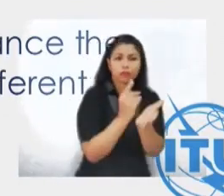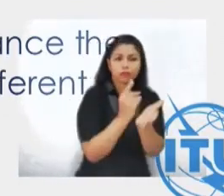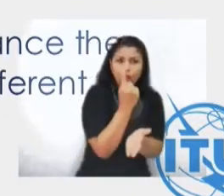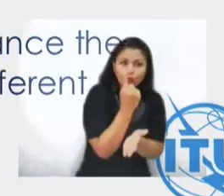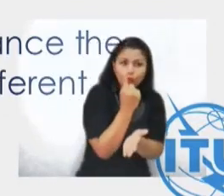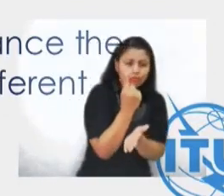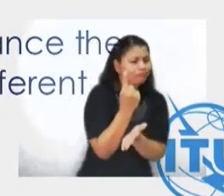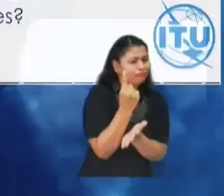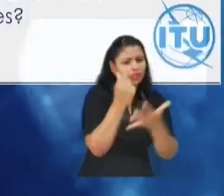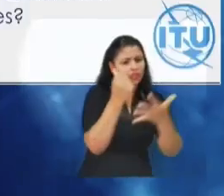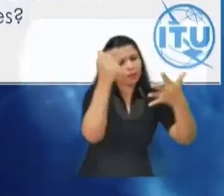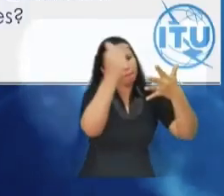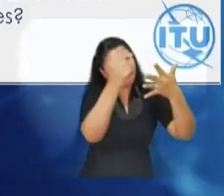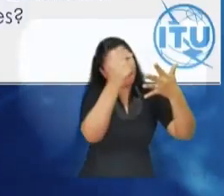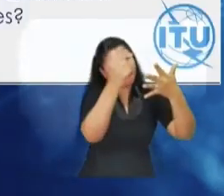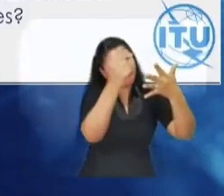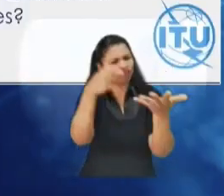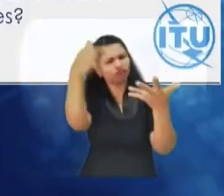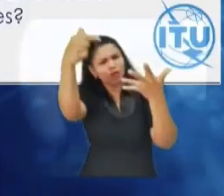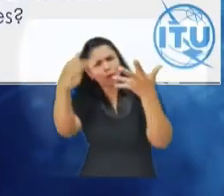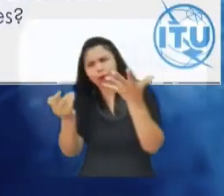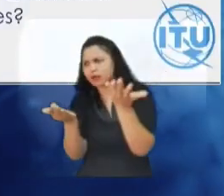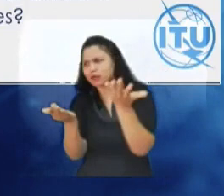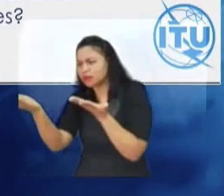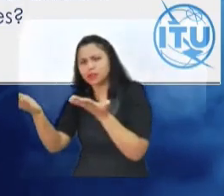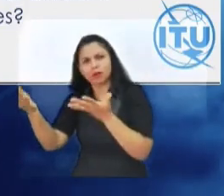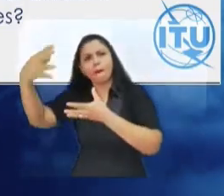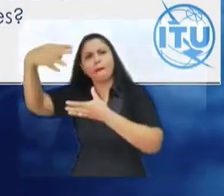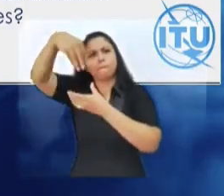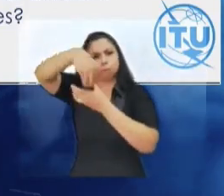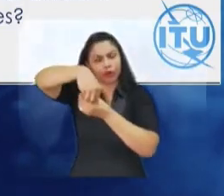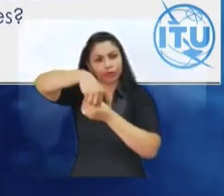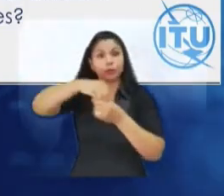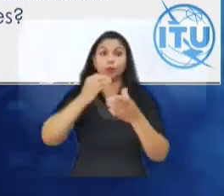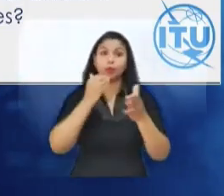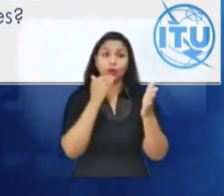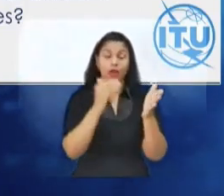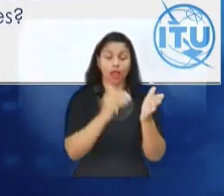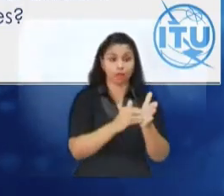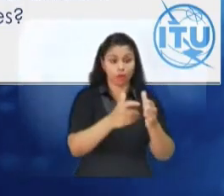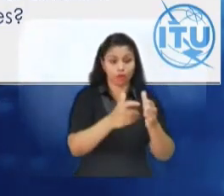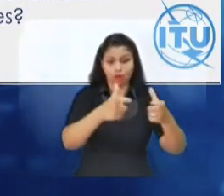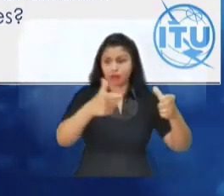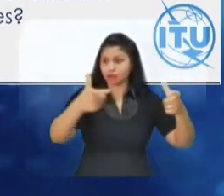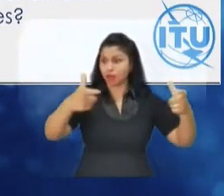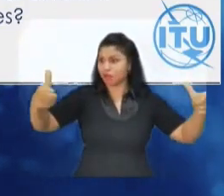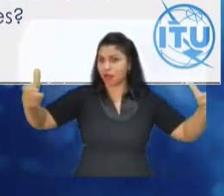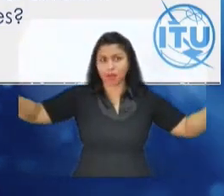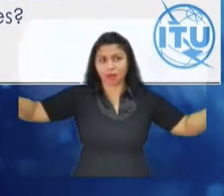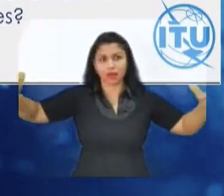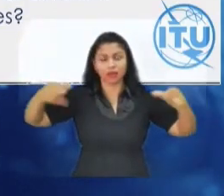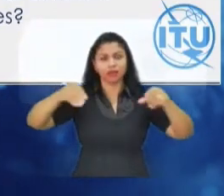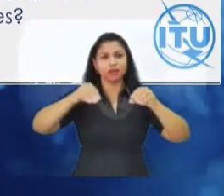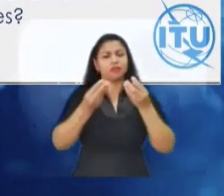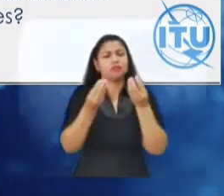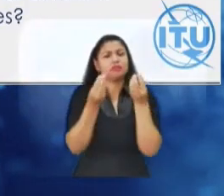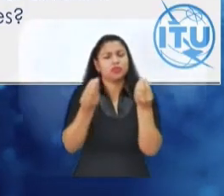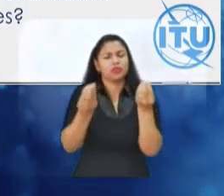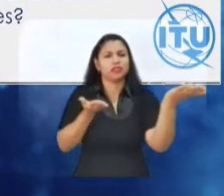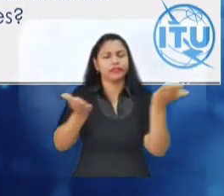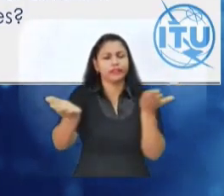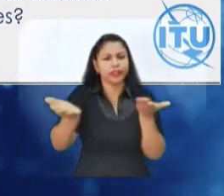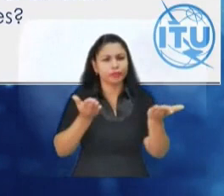servicios y redes. La conectividad de banda ancha, por ejemplo, puede ser proporcionada por varios servicios como las IMT,